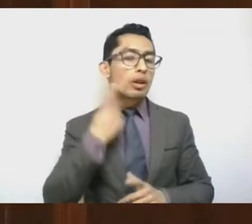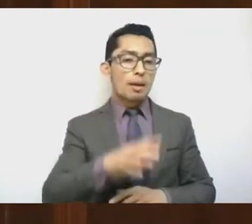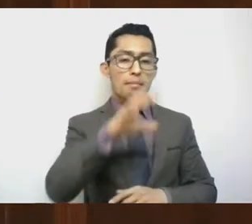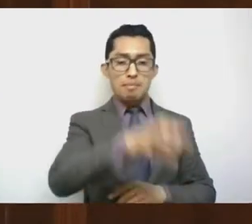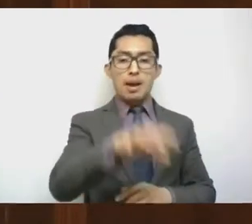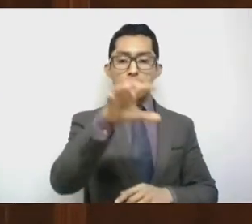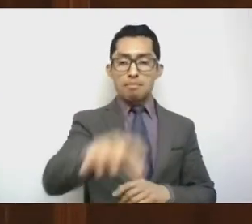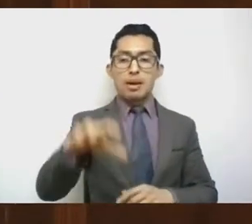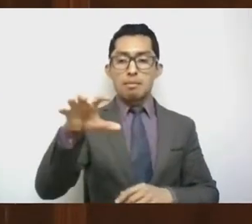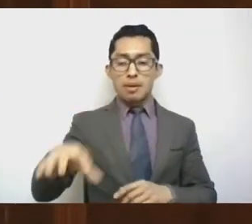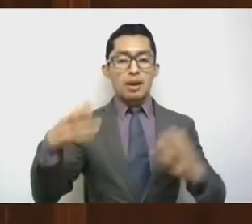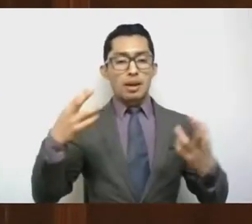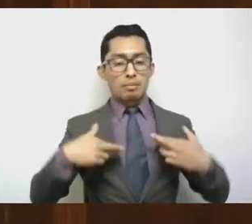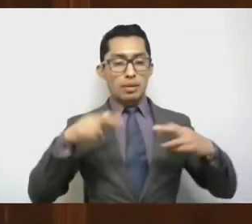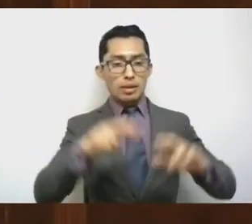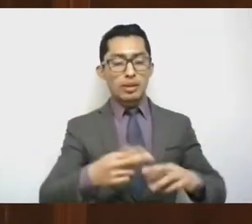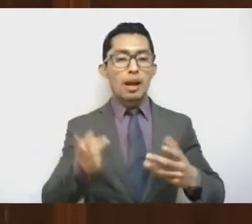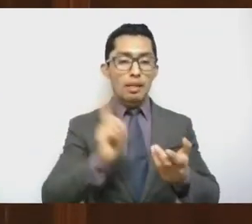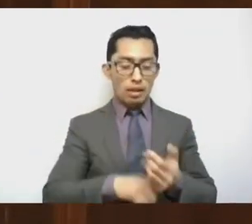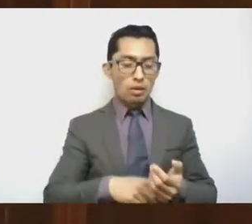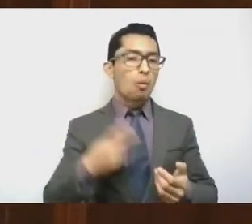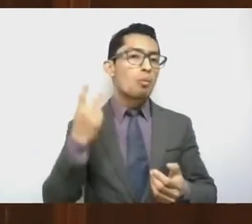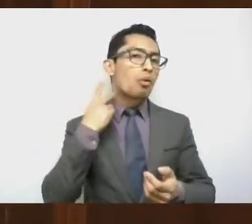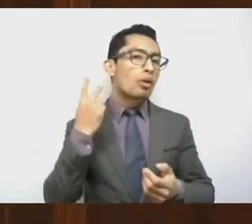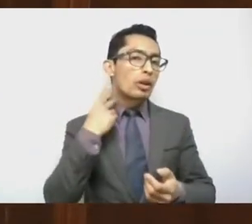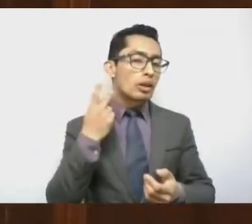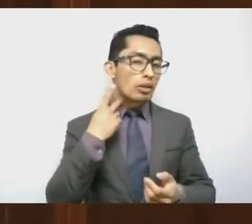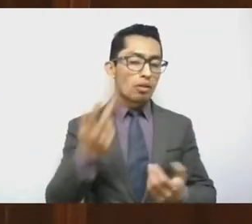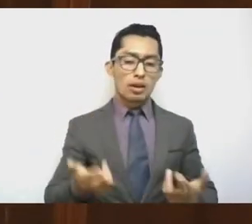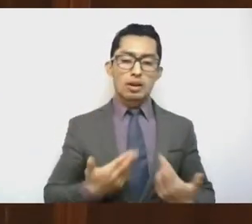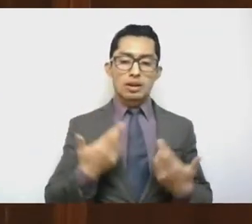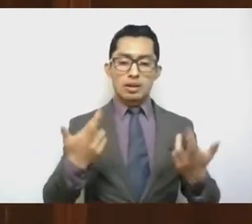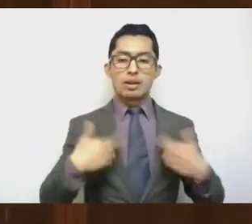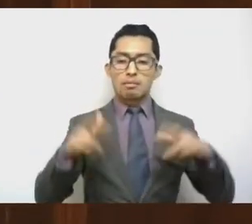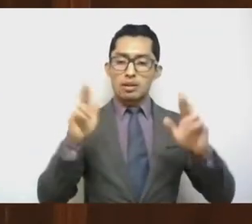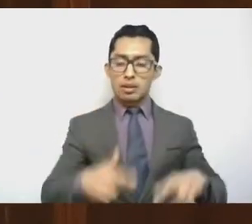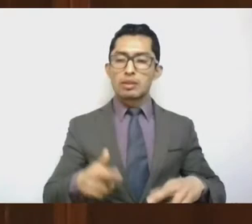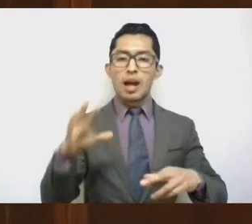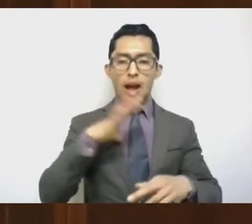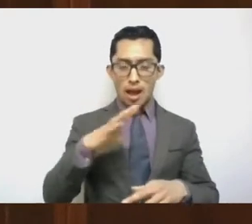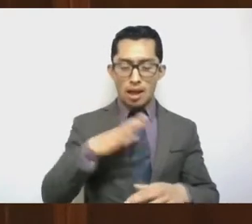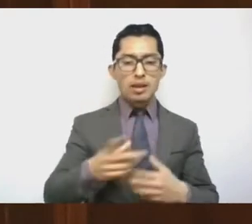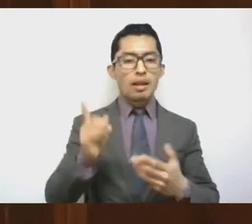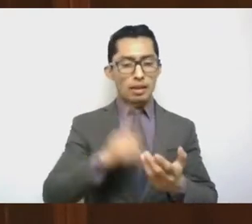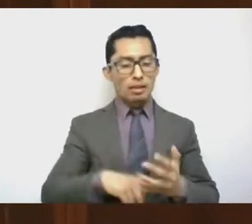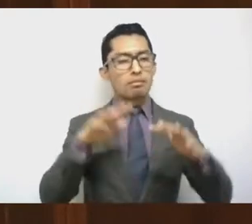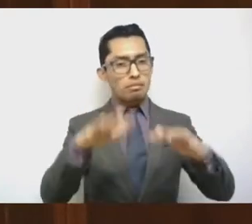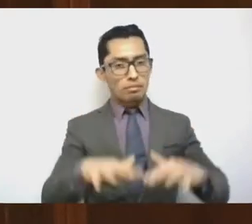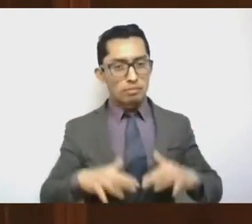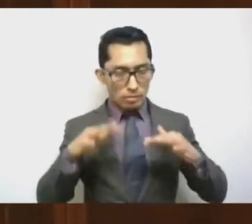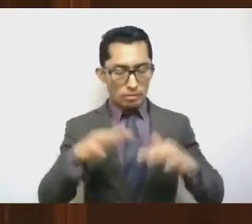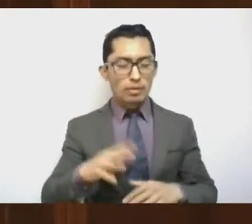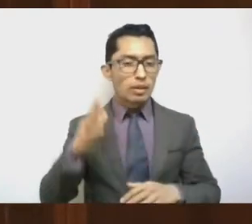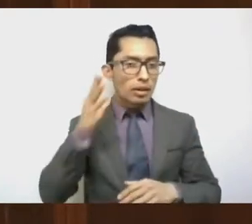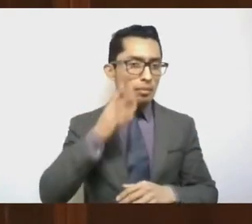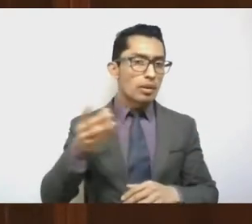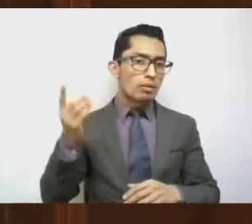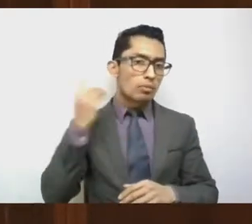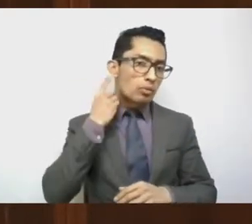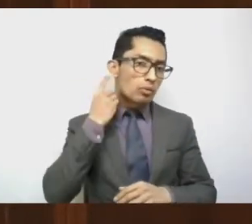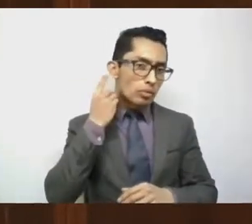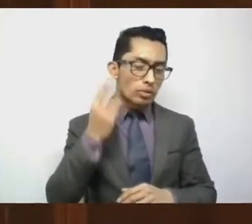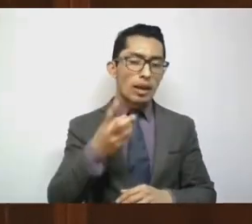políticas por las cuales estamos aquí, a partir que se convierten en el